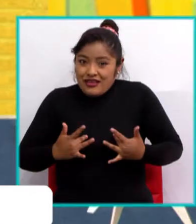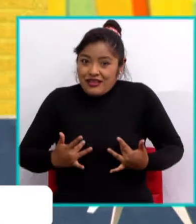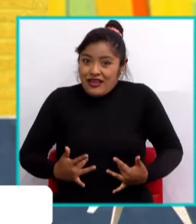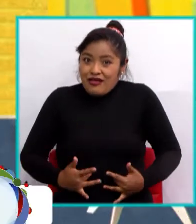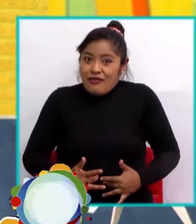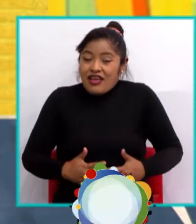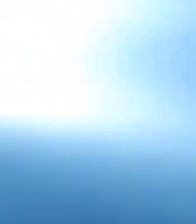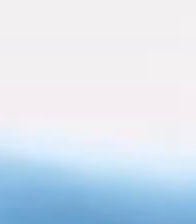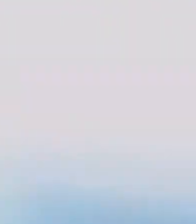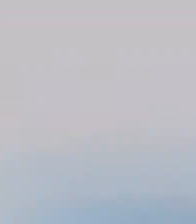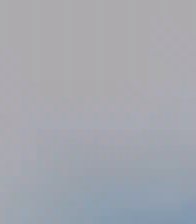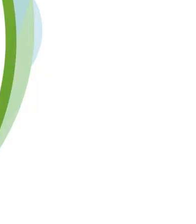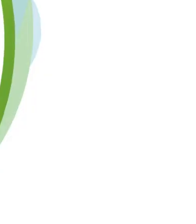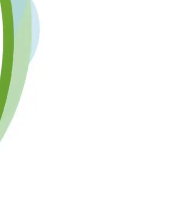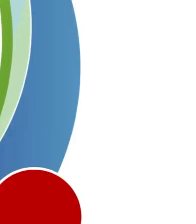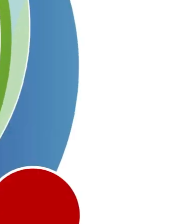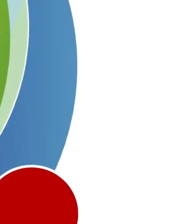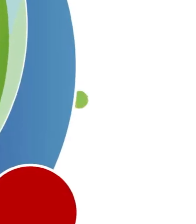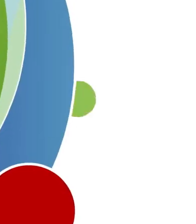circulatorio.